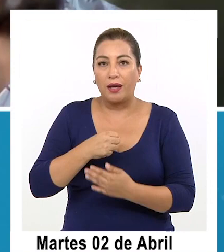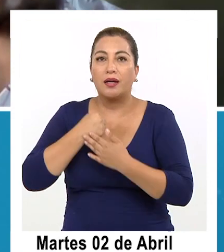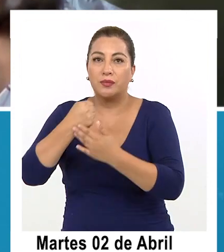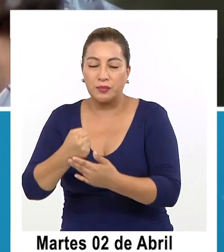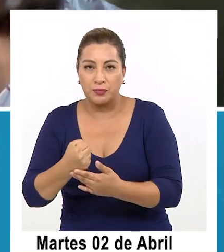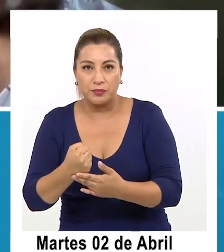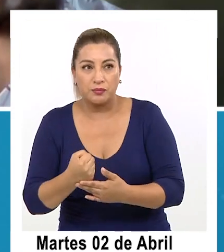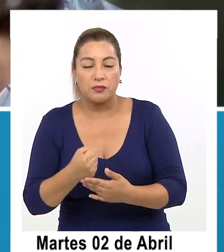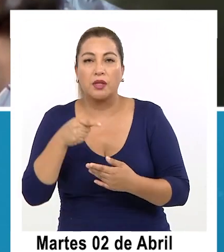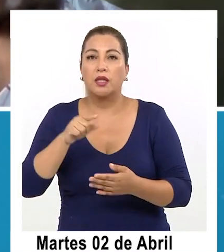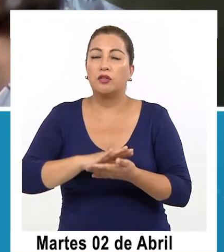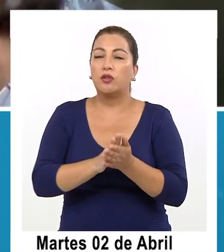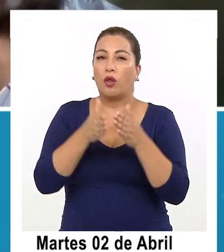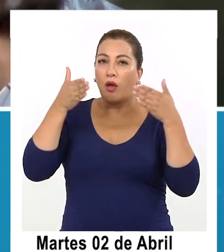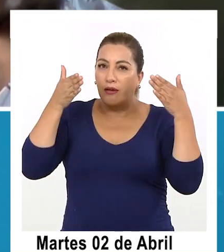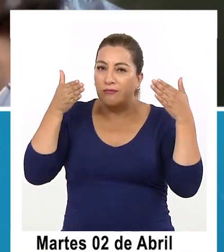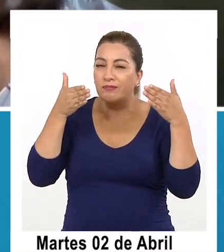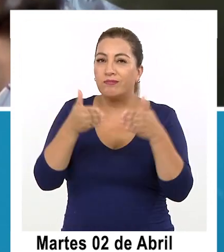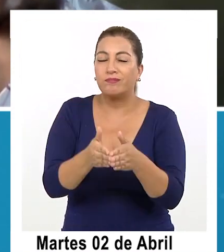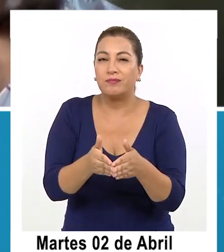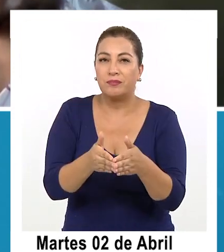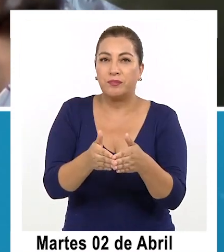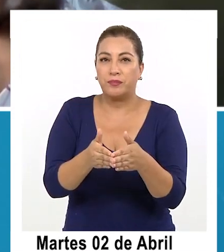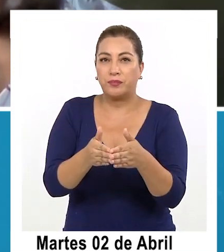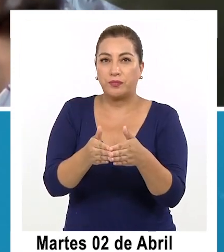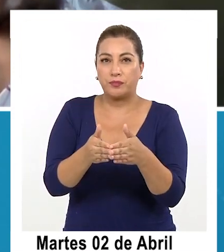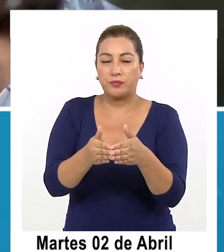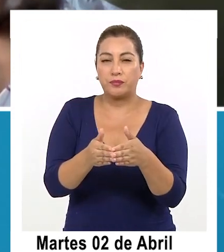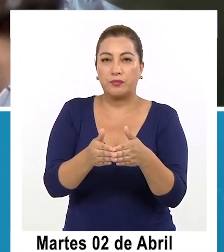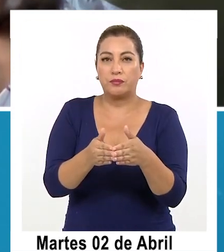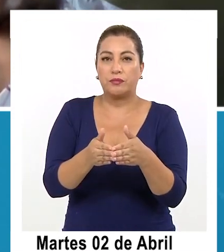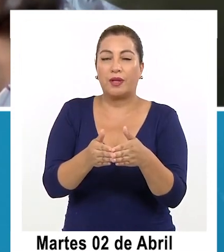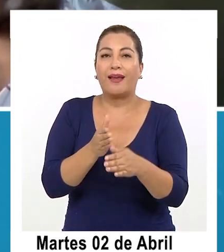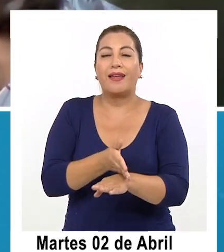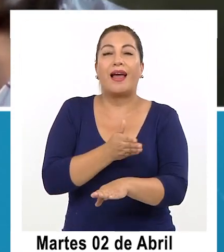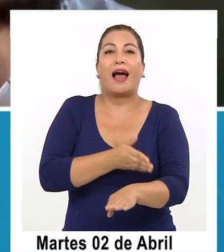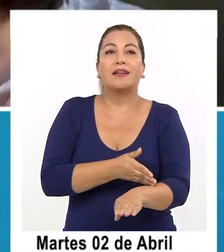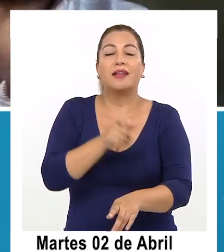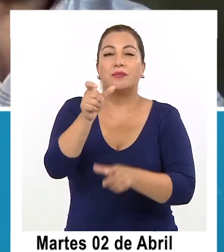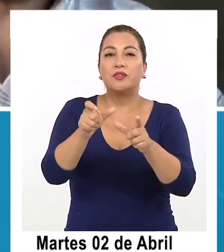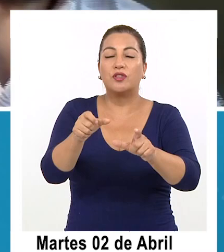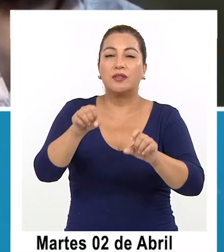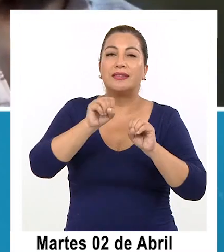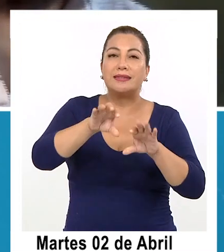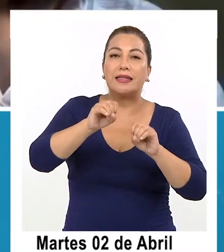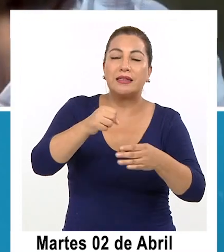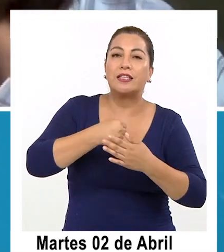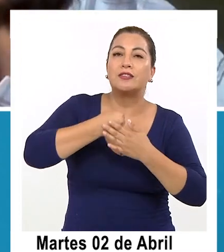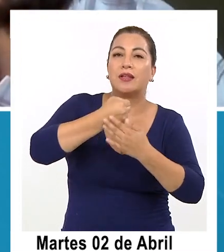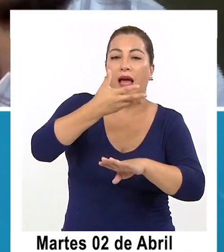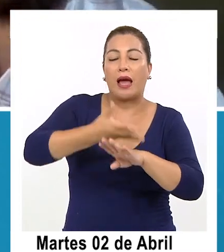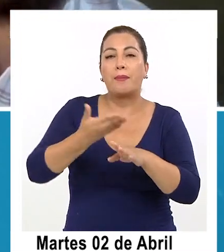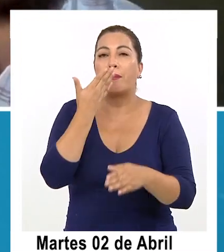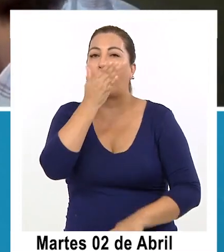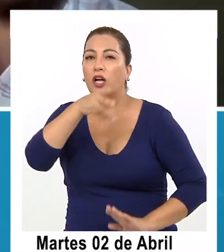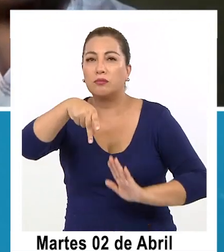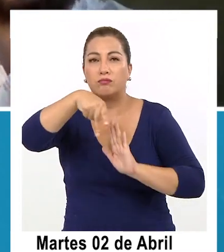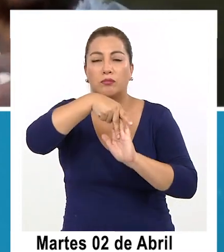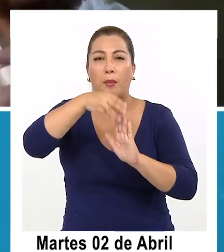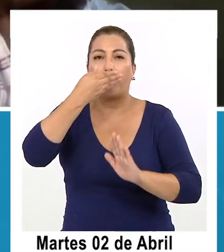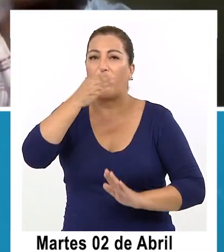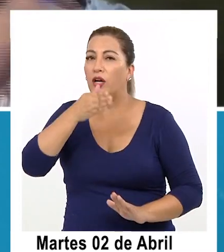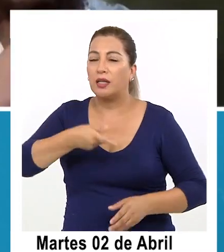ahora el foco debiera estar en lo en lo preventivo o sea tener mejores normativas tener más